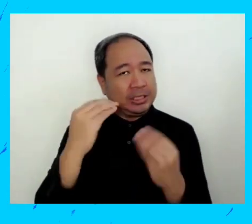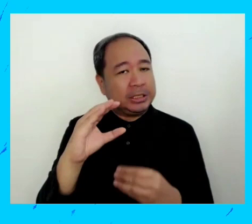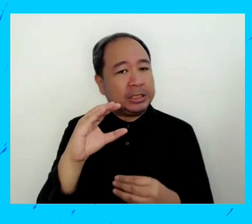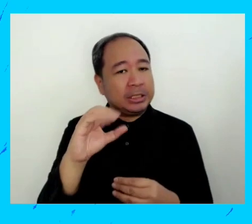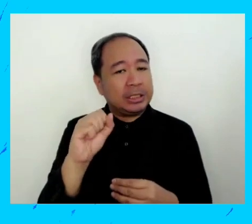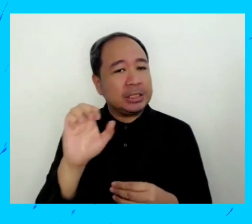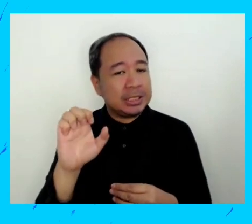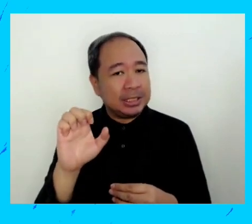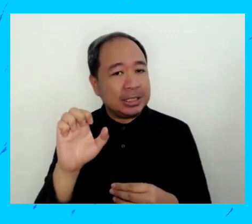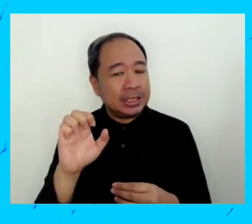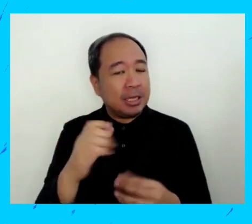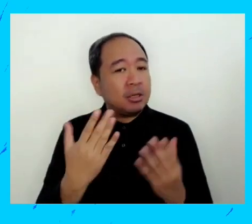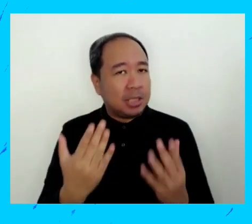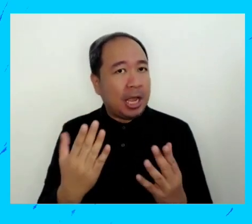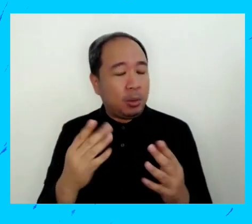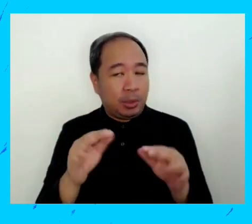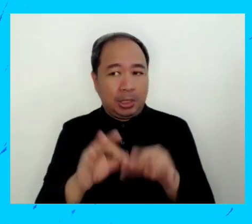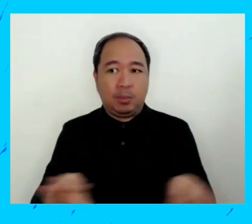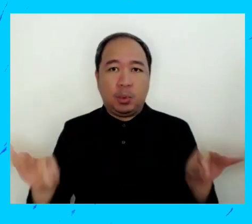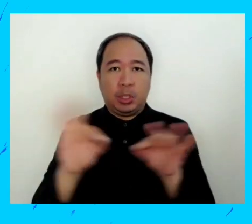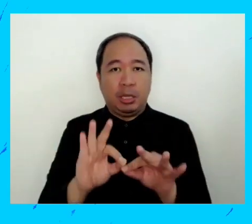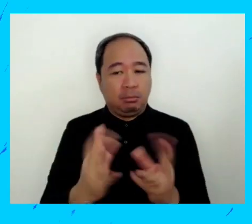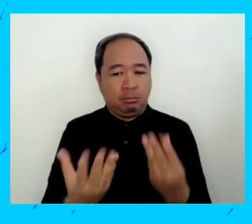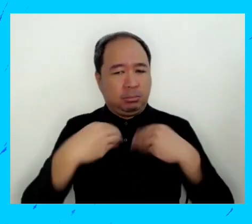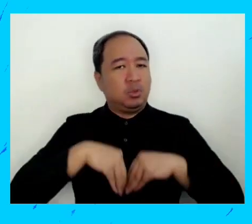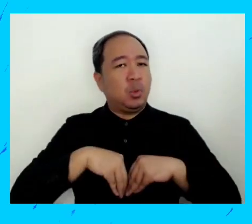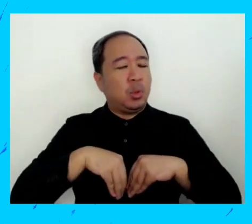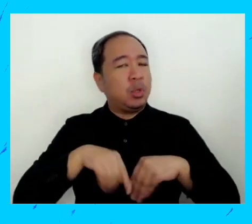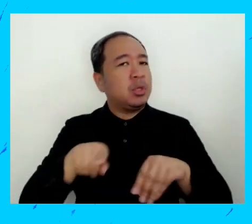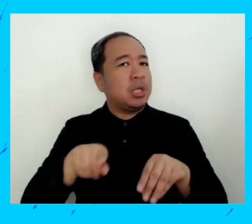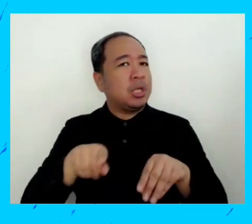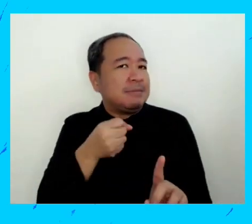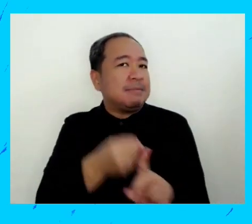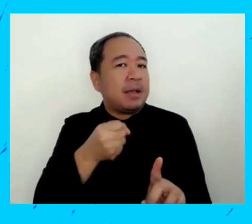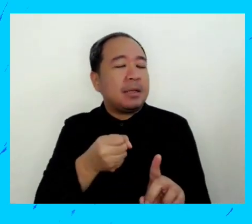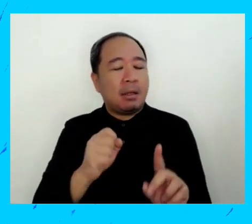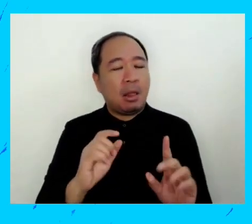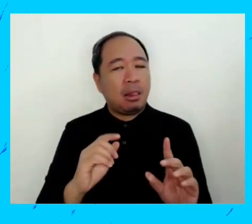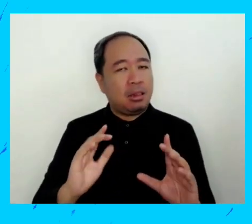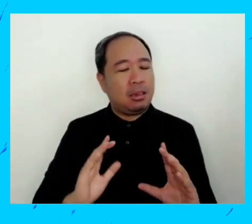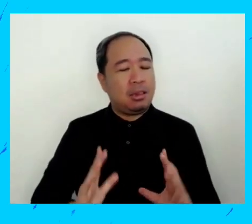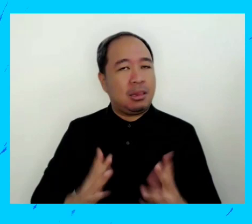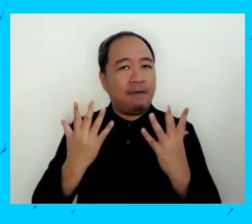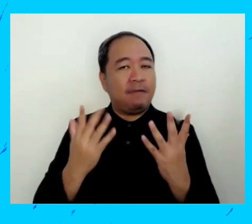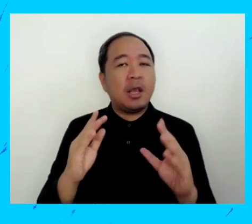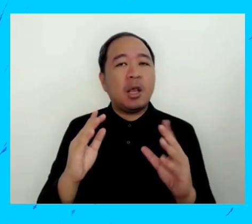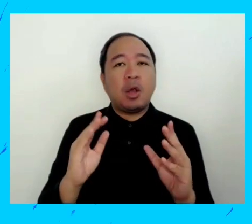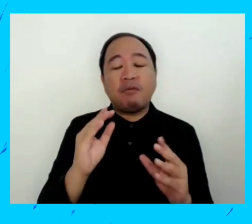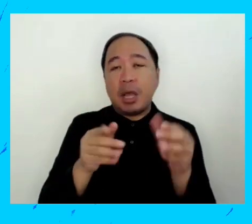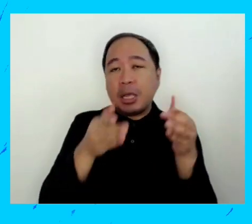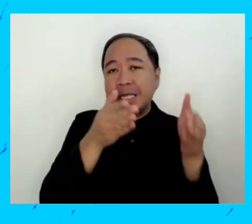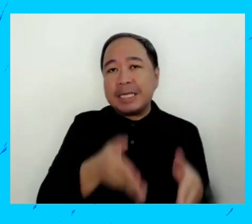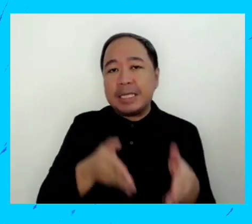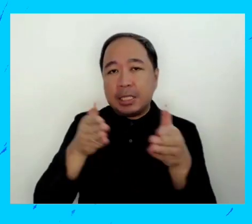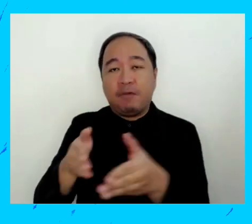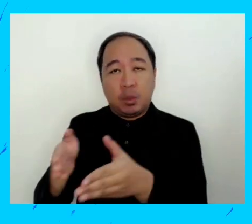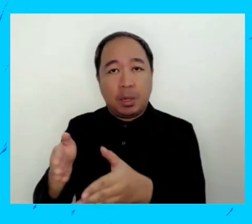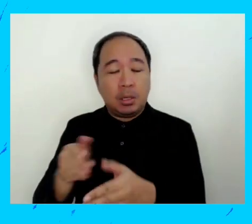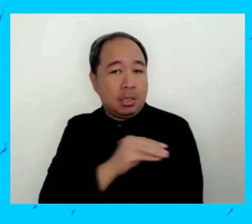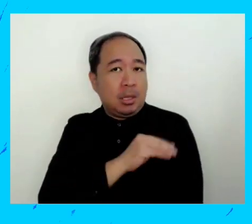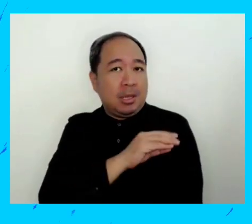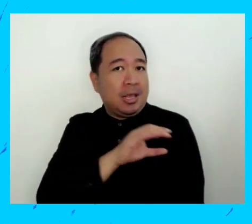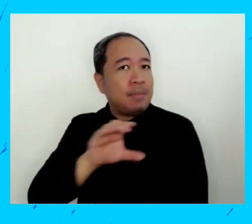privilegio de comprensión y vimos que hay un rol integrante en la vida el